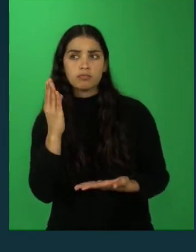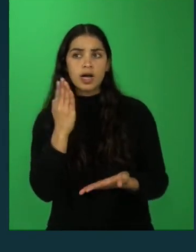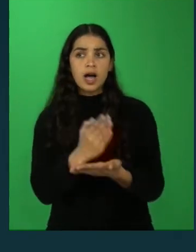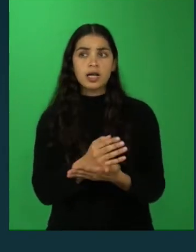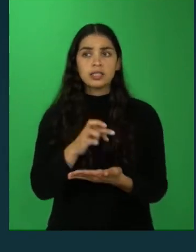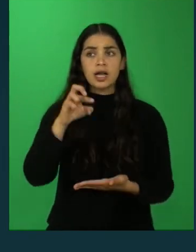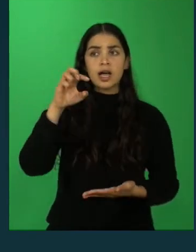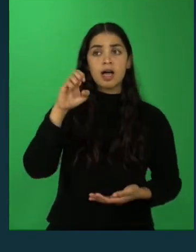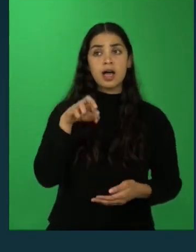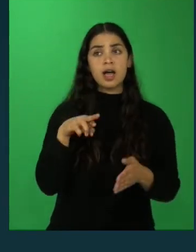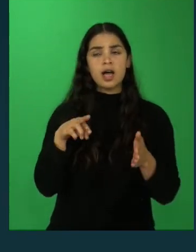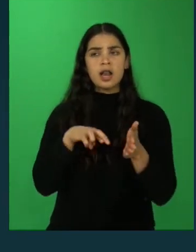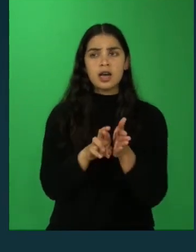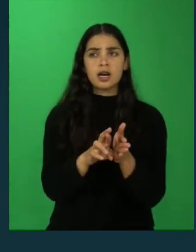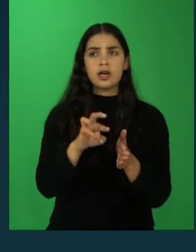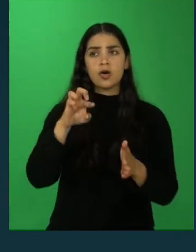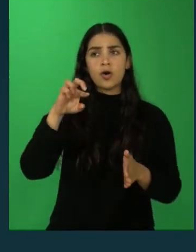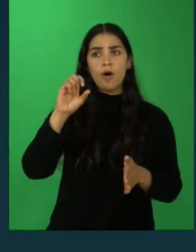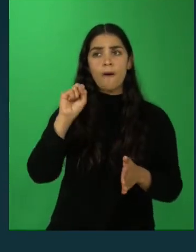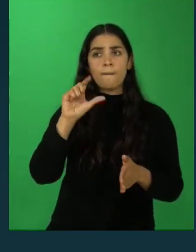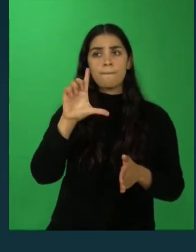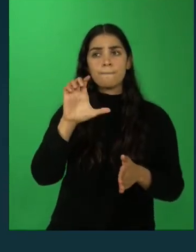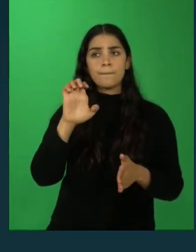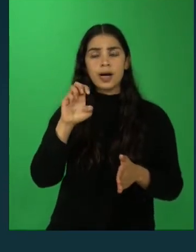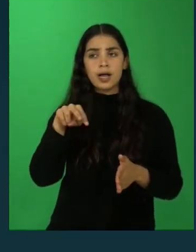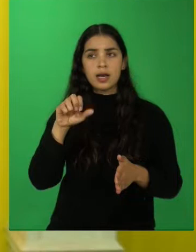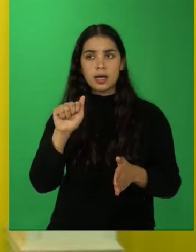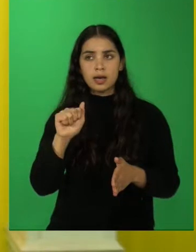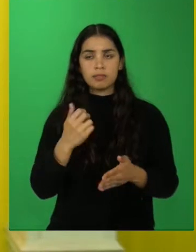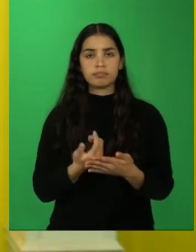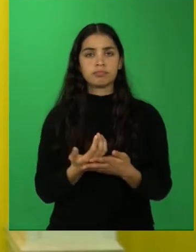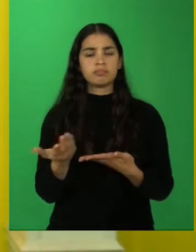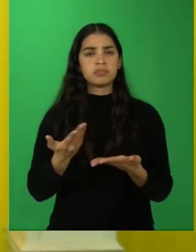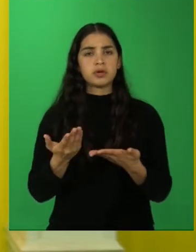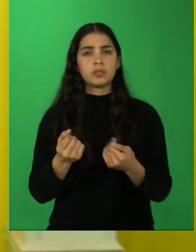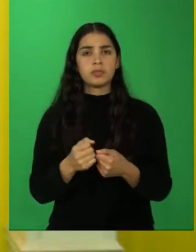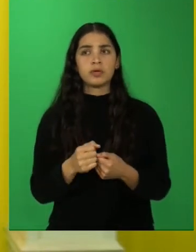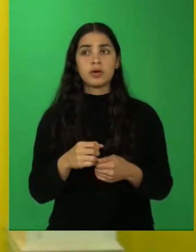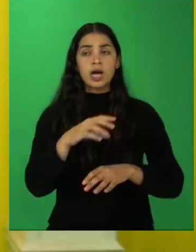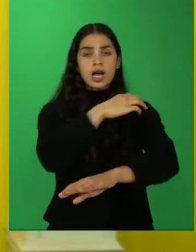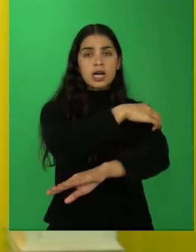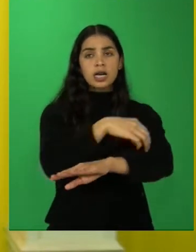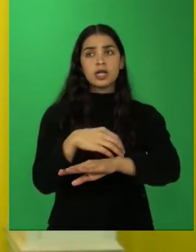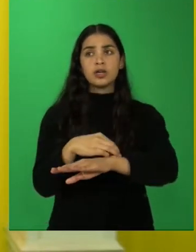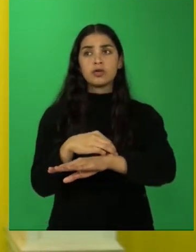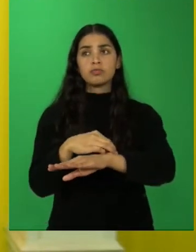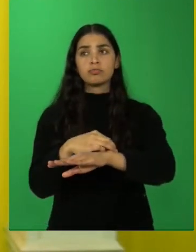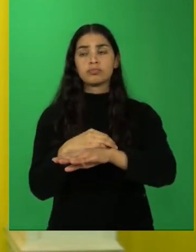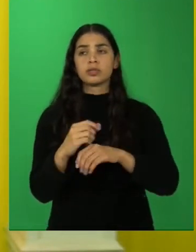cerca del Golfo del Corcovado. Comprende la región de los ríos y de los lagos.